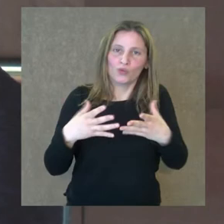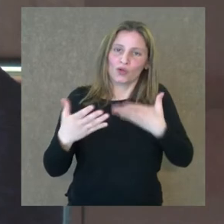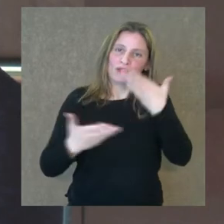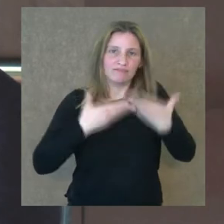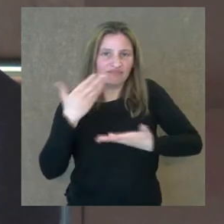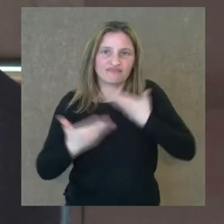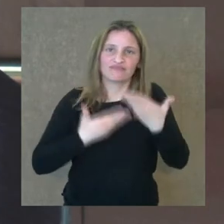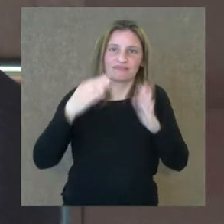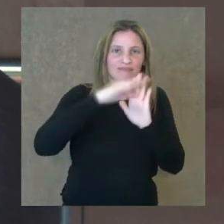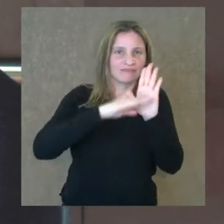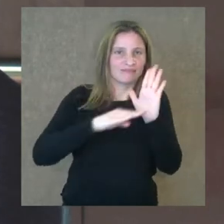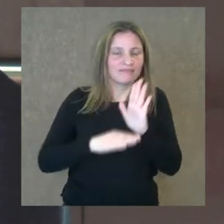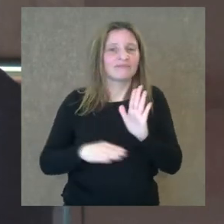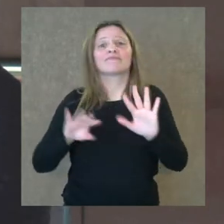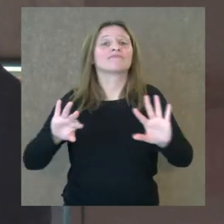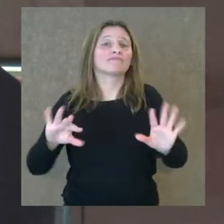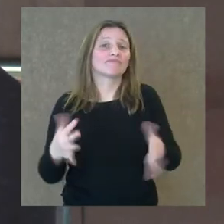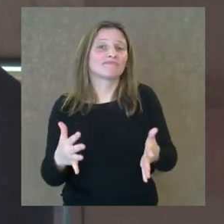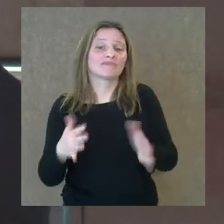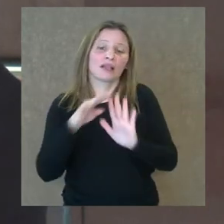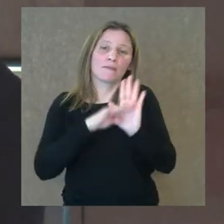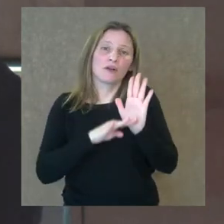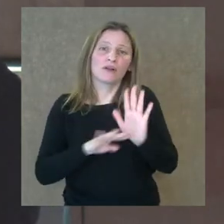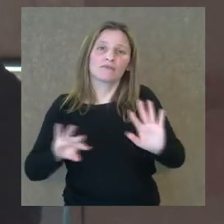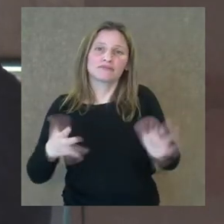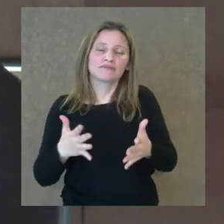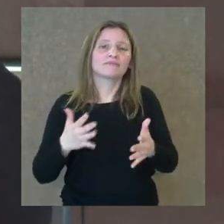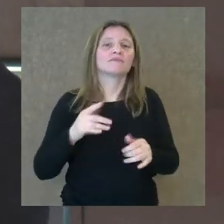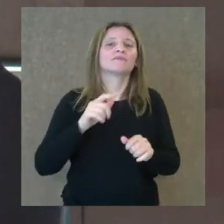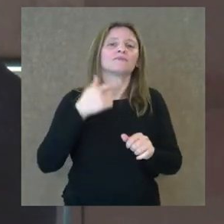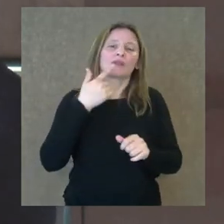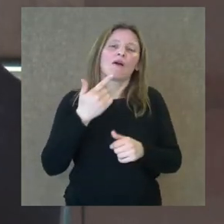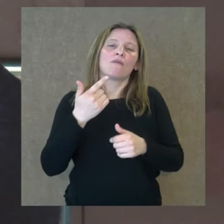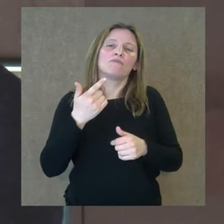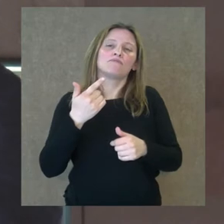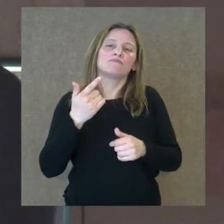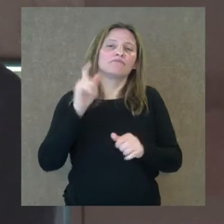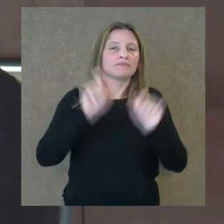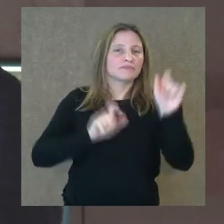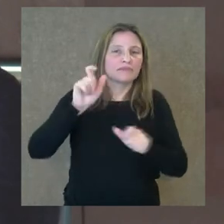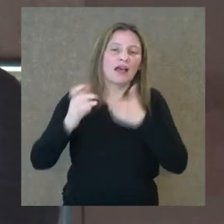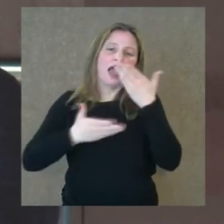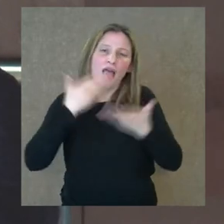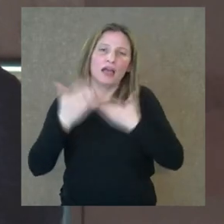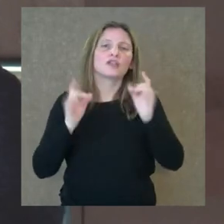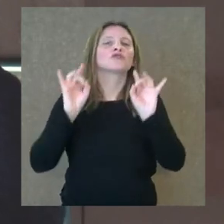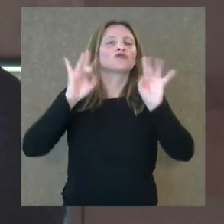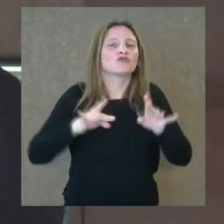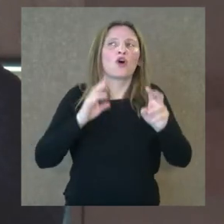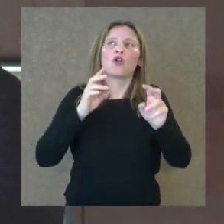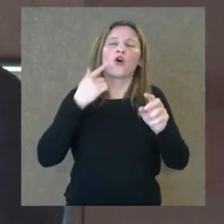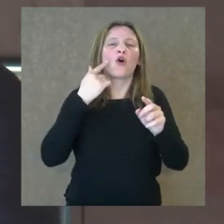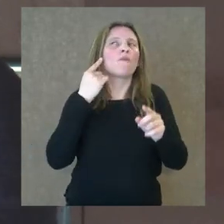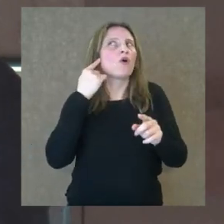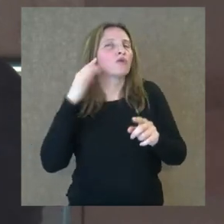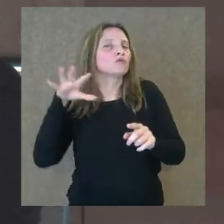repertorio que consiste básicamente en compositores que están abocados no solo a la estética sonora,